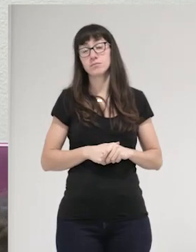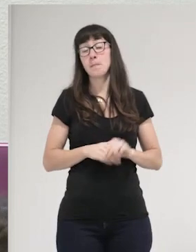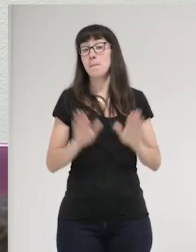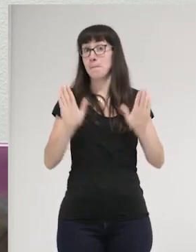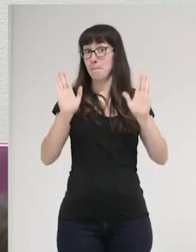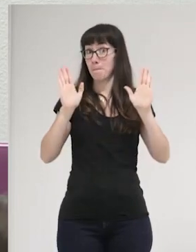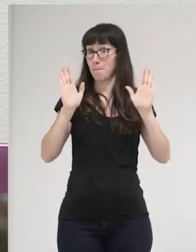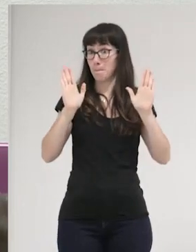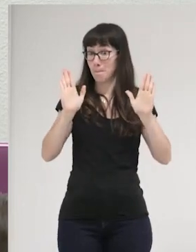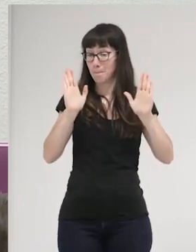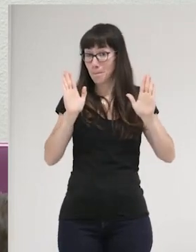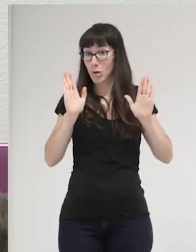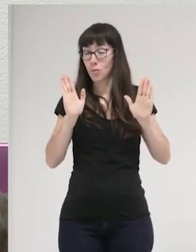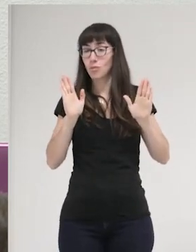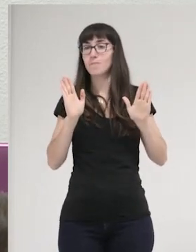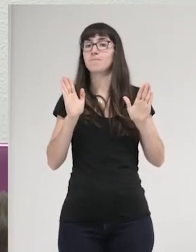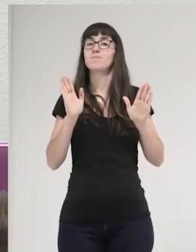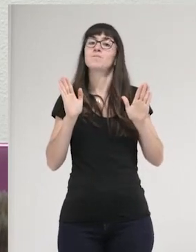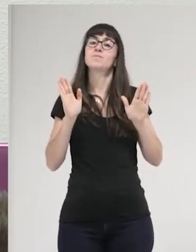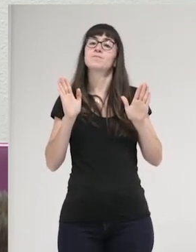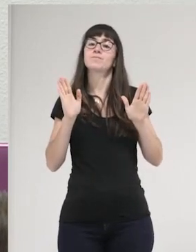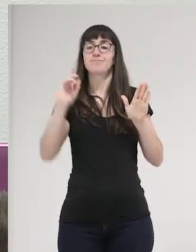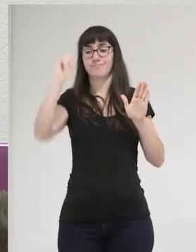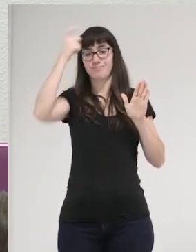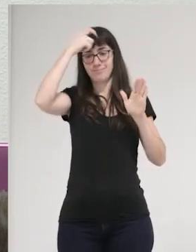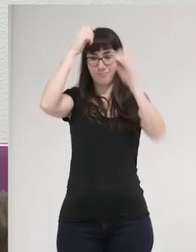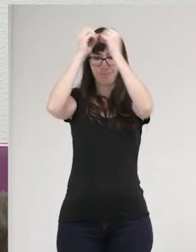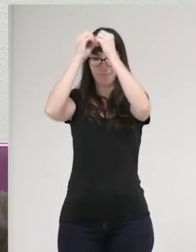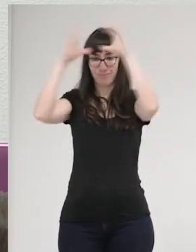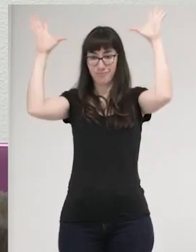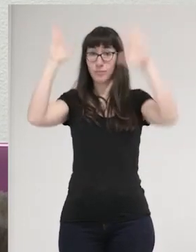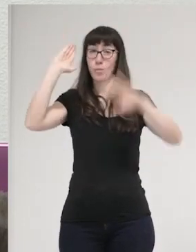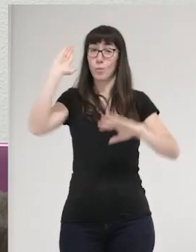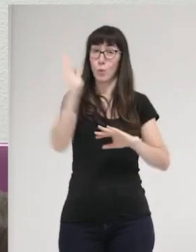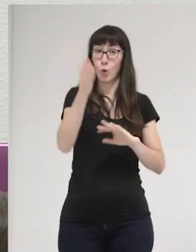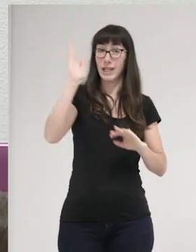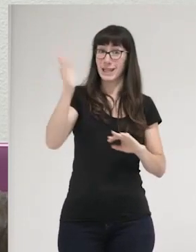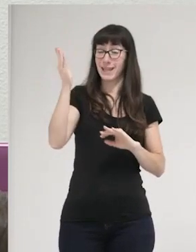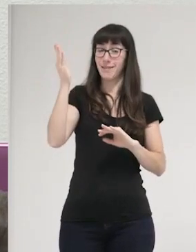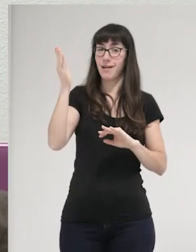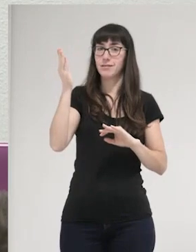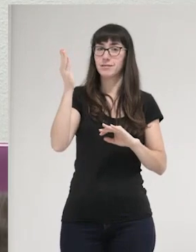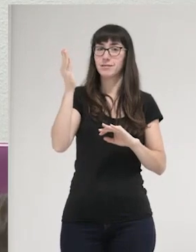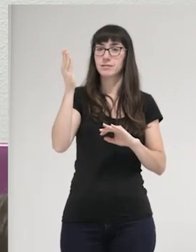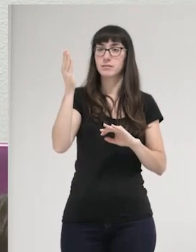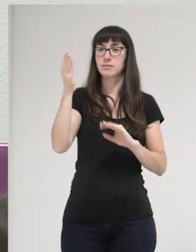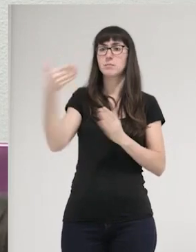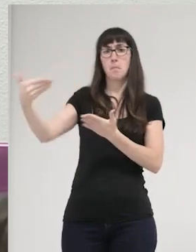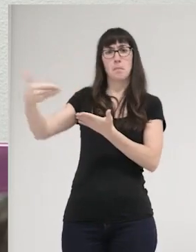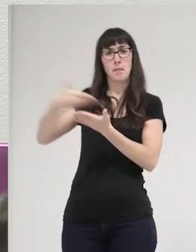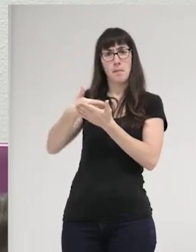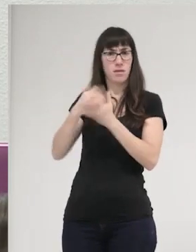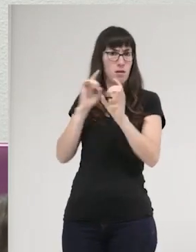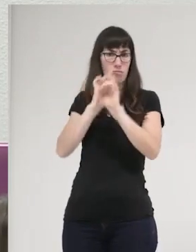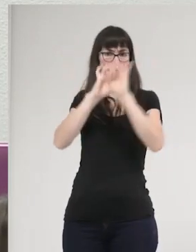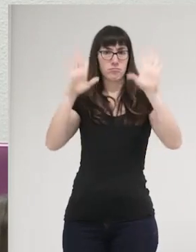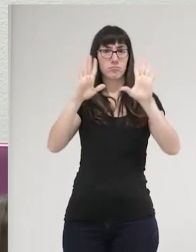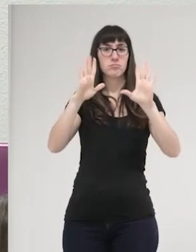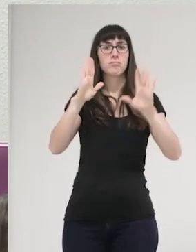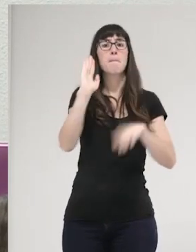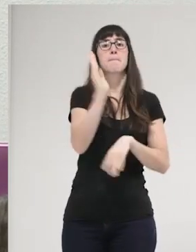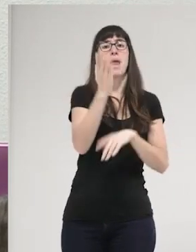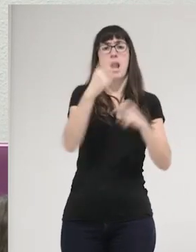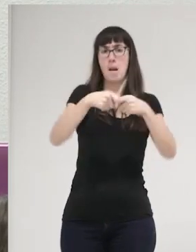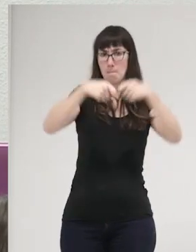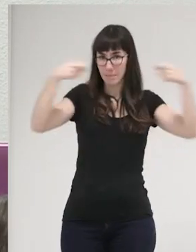Pero, dentro de las lógicas punitivas, no solo tenemos la demanda explícita del aumento de penas, tenemos también cuando desde los movimientos